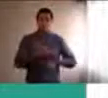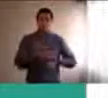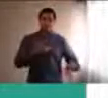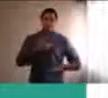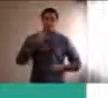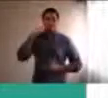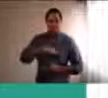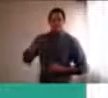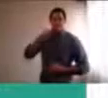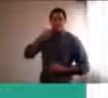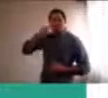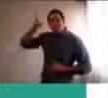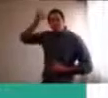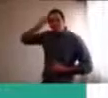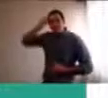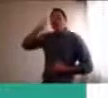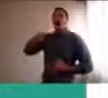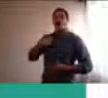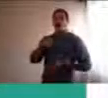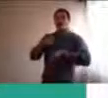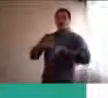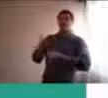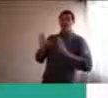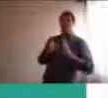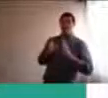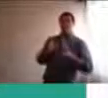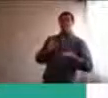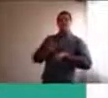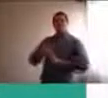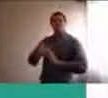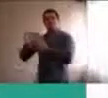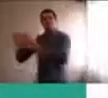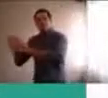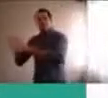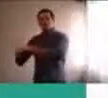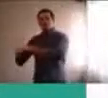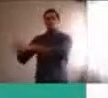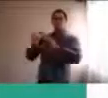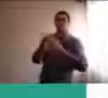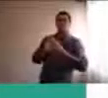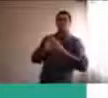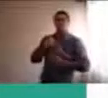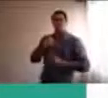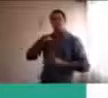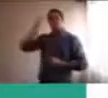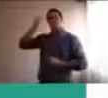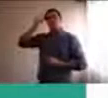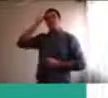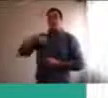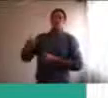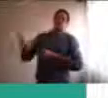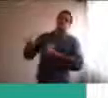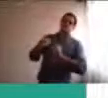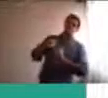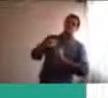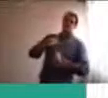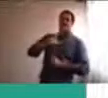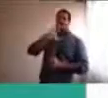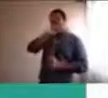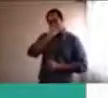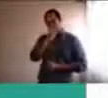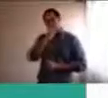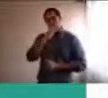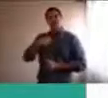y que es tan importante, a bancar, y a soportar cuando pierdo, a entender, que no me toca jugar a mí, sino que le toca al otro, y hay que esperar,